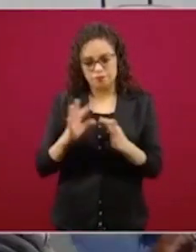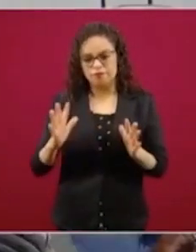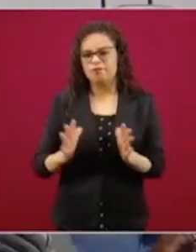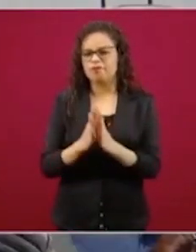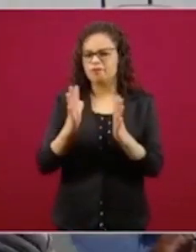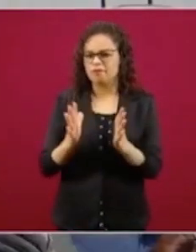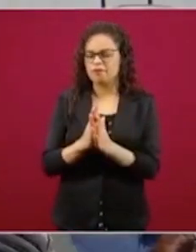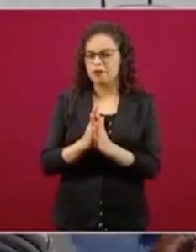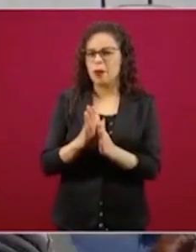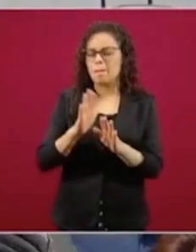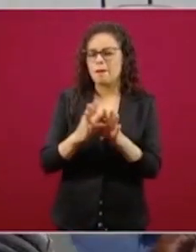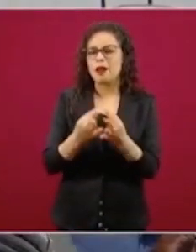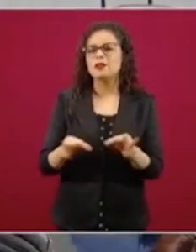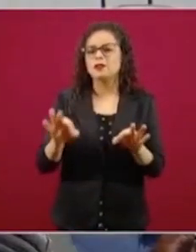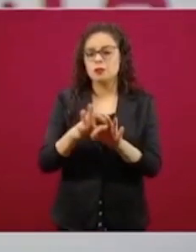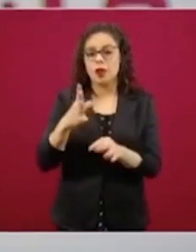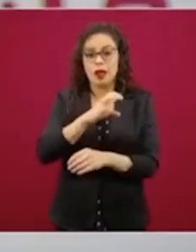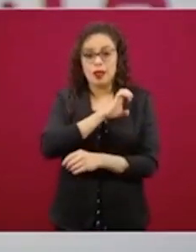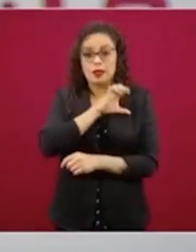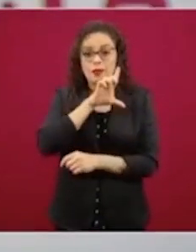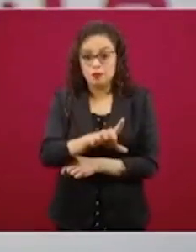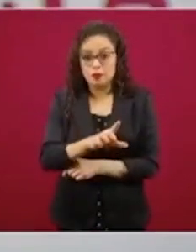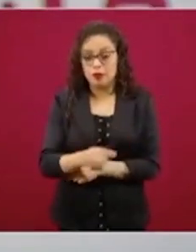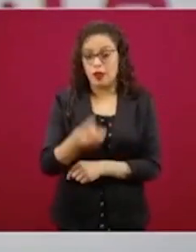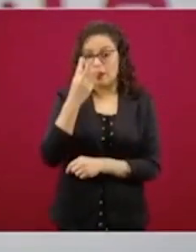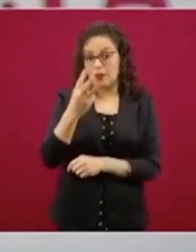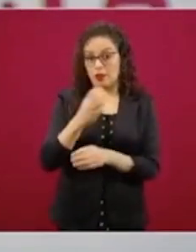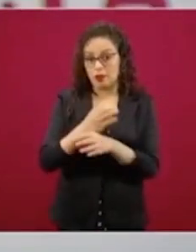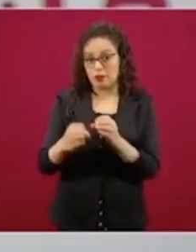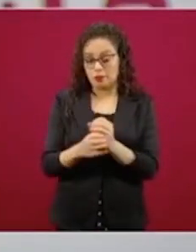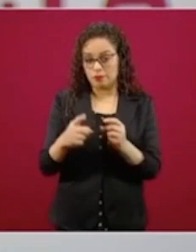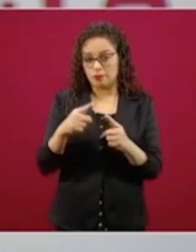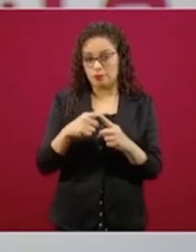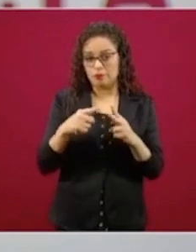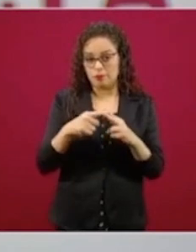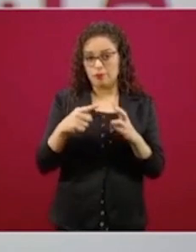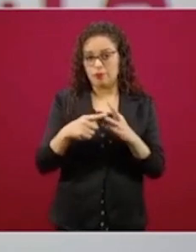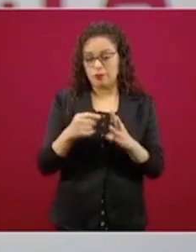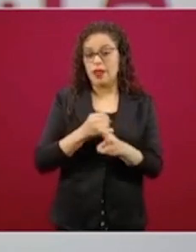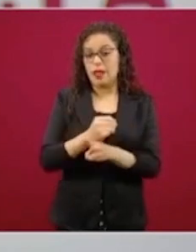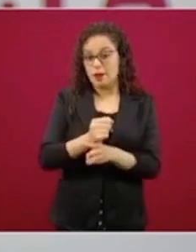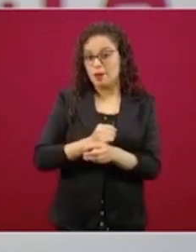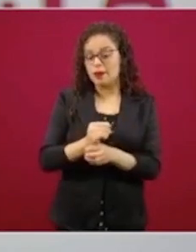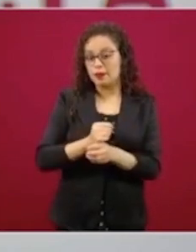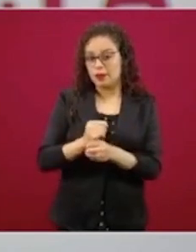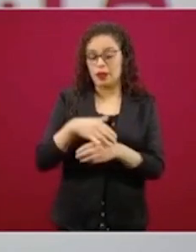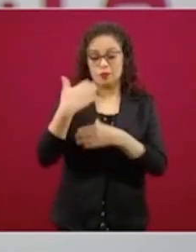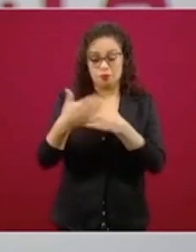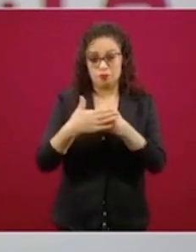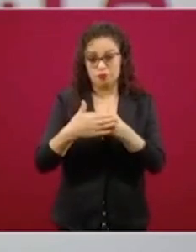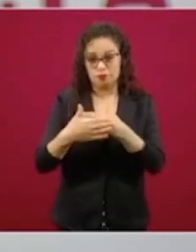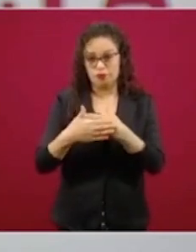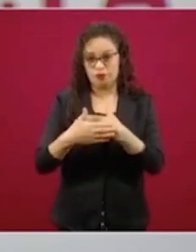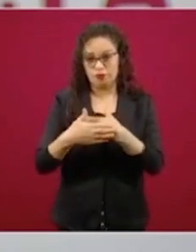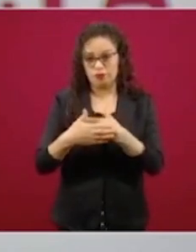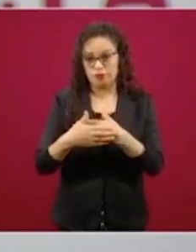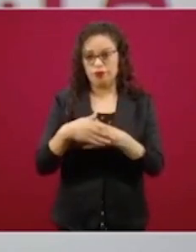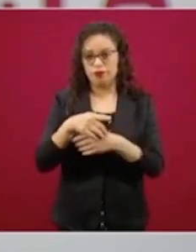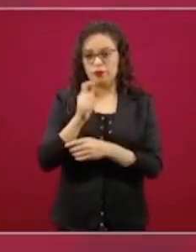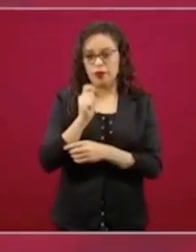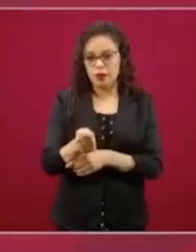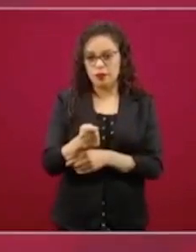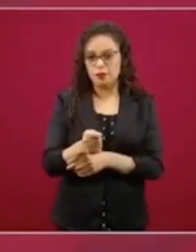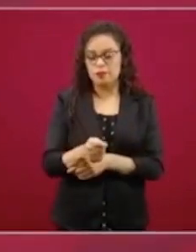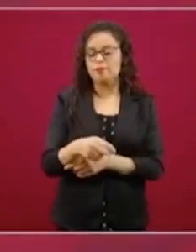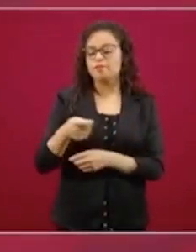en tres protocolos en curso de investigación que van a ingresar pronto a lo que se denomina la fase